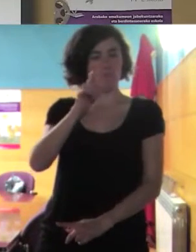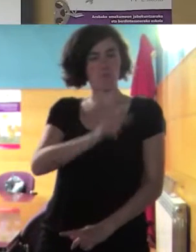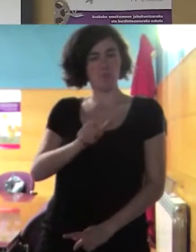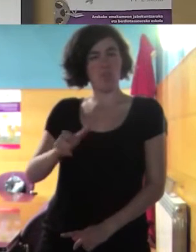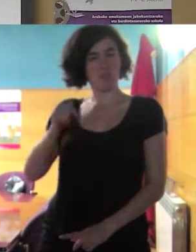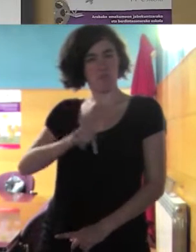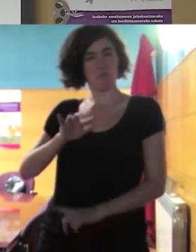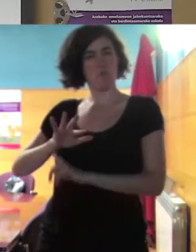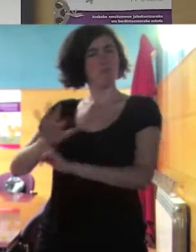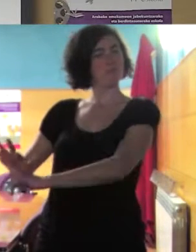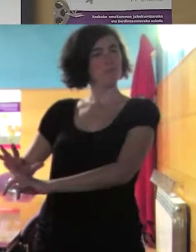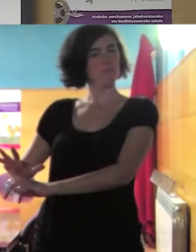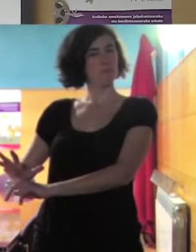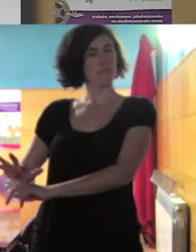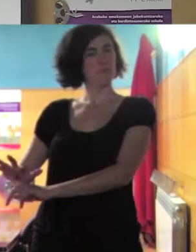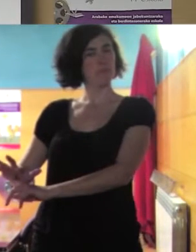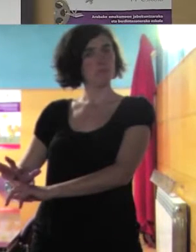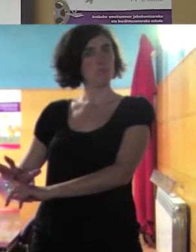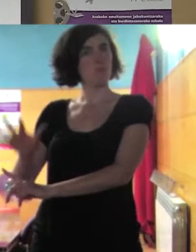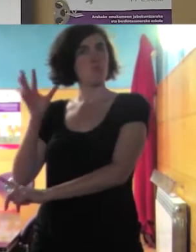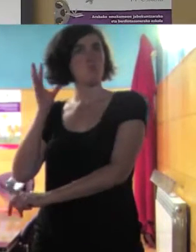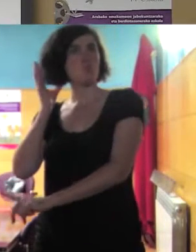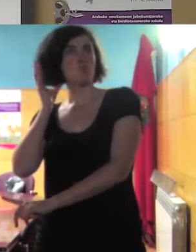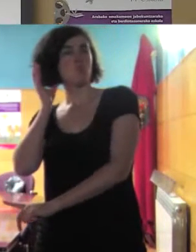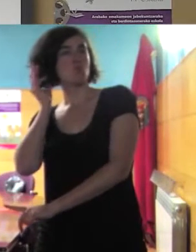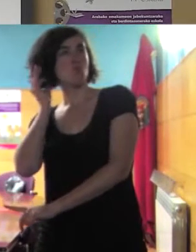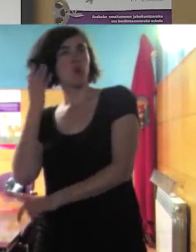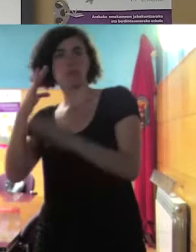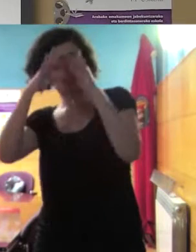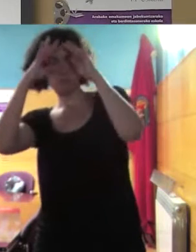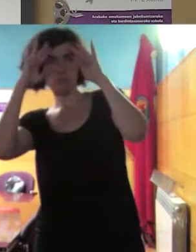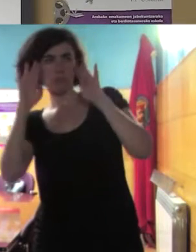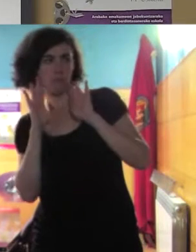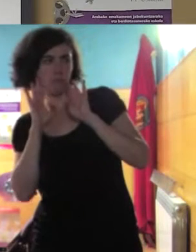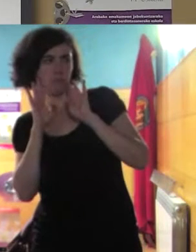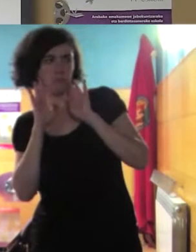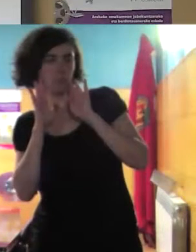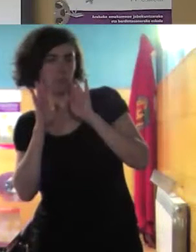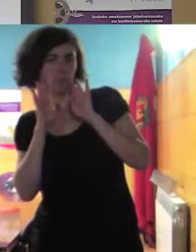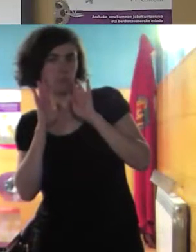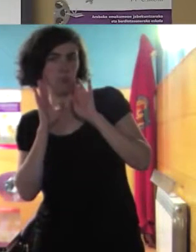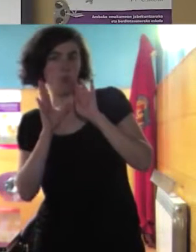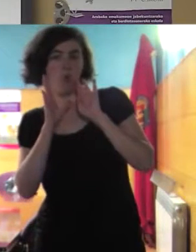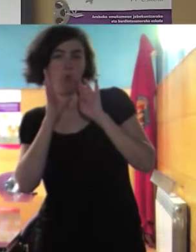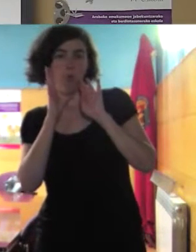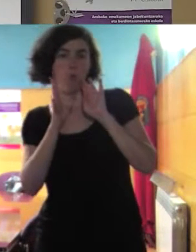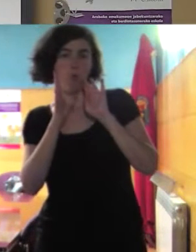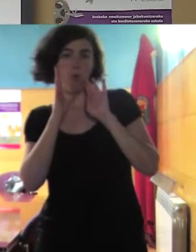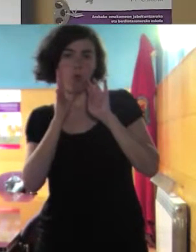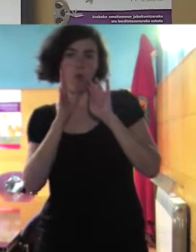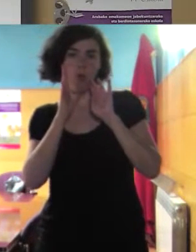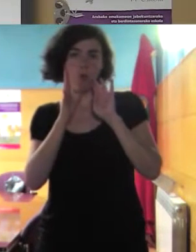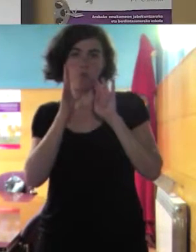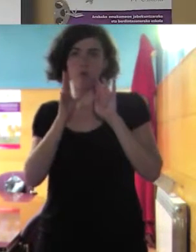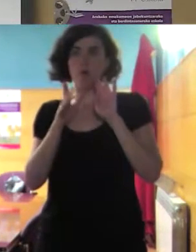de manera que en este momento hay chavalas que se pueden poner en el pañuelo precisamente porque la sociedad local las critica por